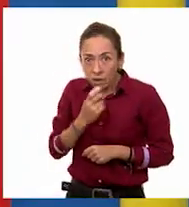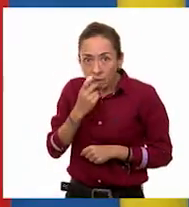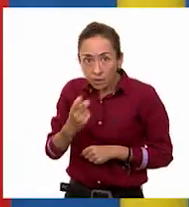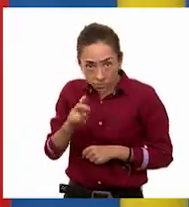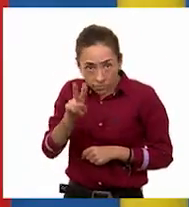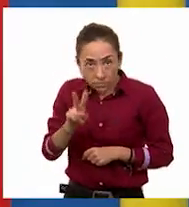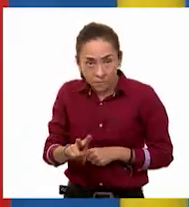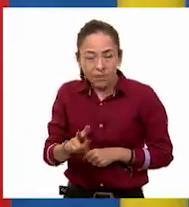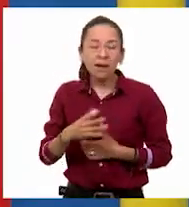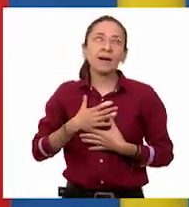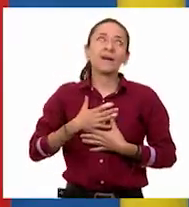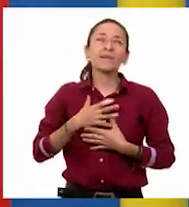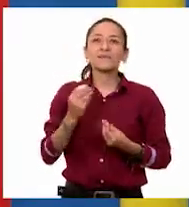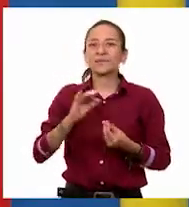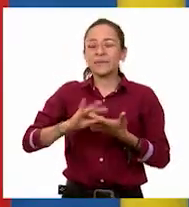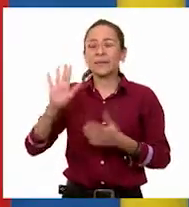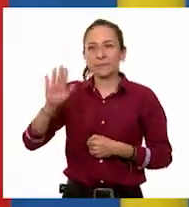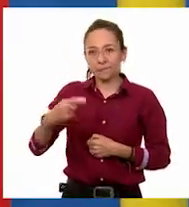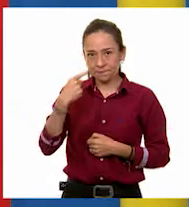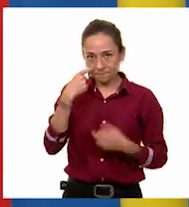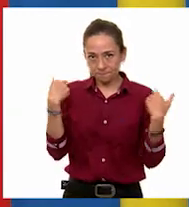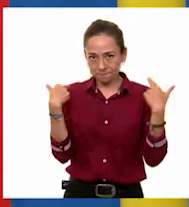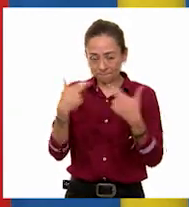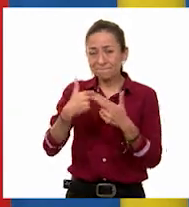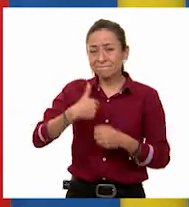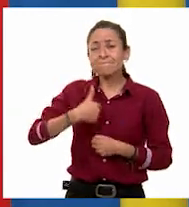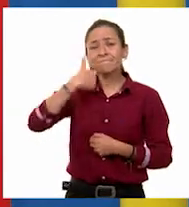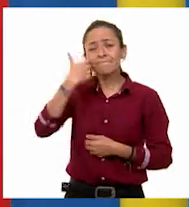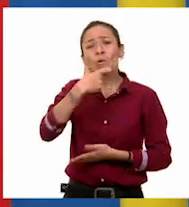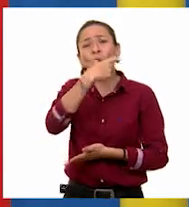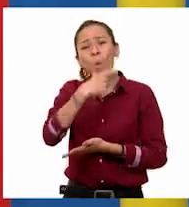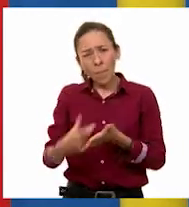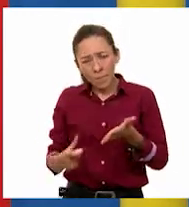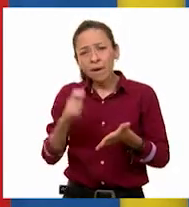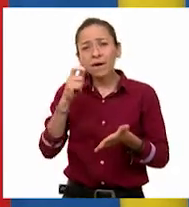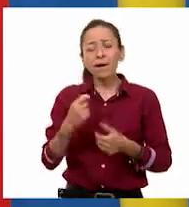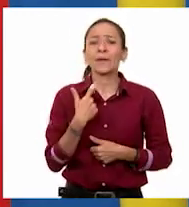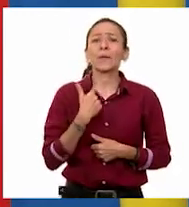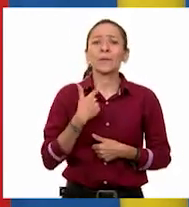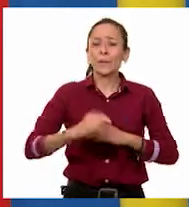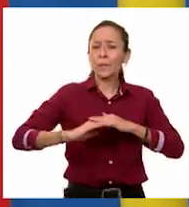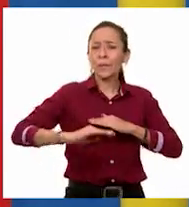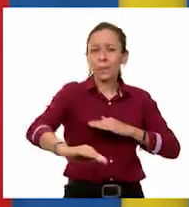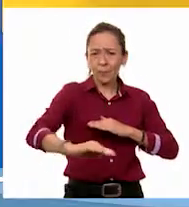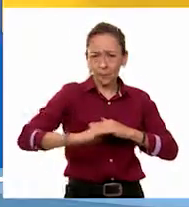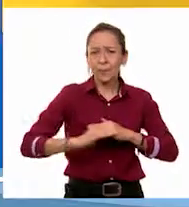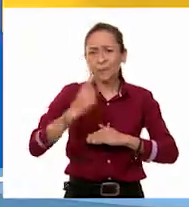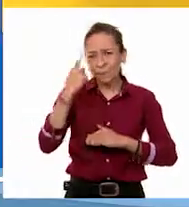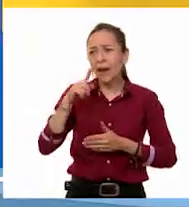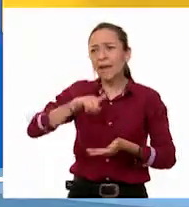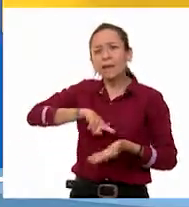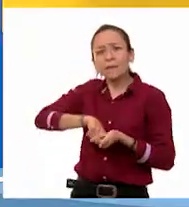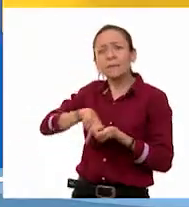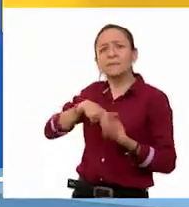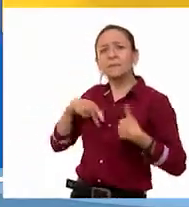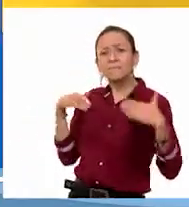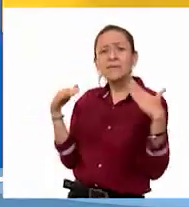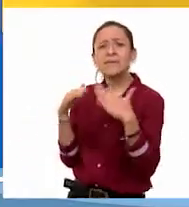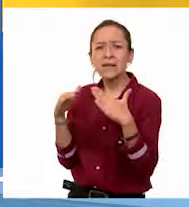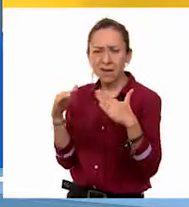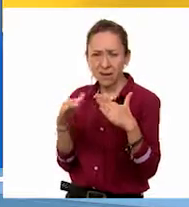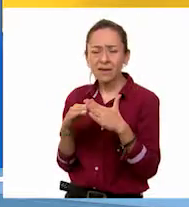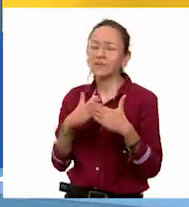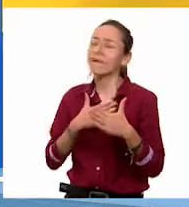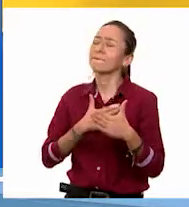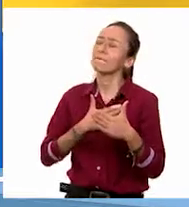Pues, mira, maestro, estoy pensando en comprar unas alfombras para la casa que me gustaron muchísimo. Sí, las alfombras son